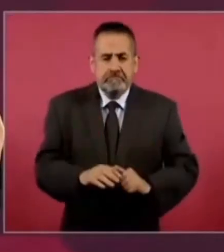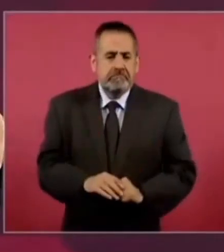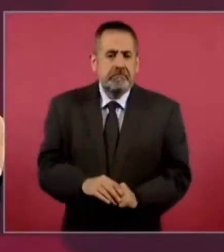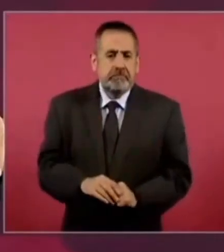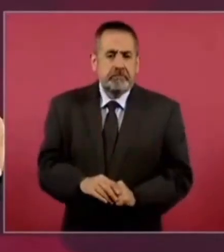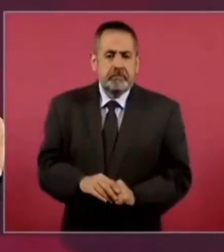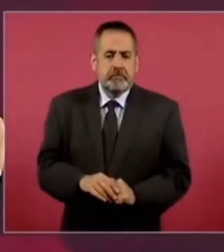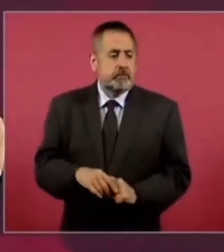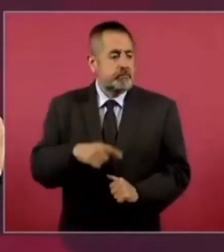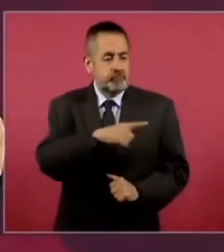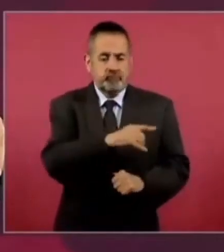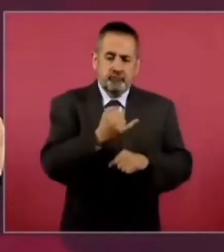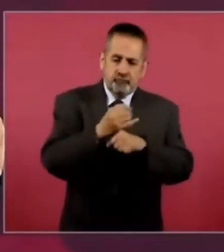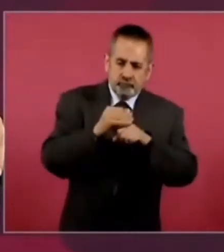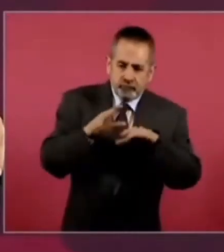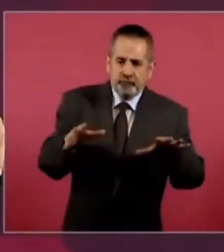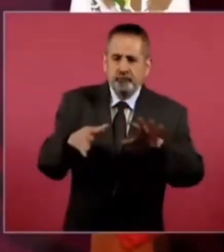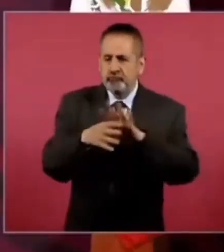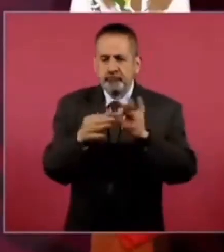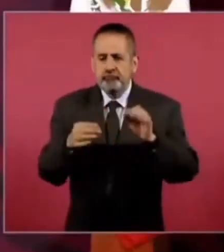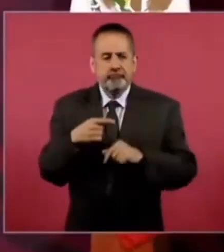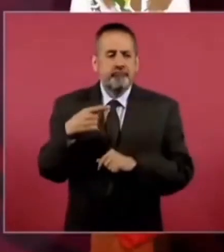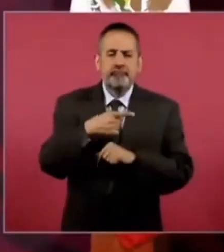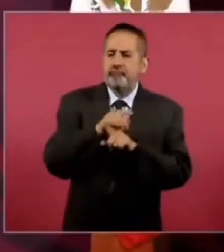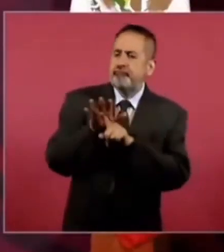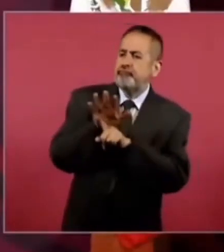Y no se informa, sino se manipula.